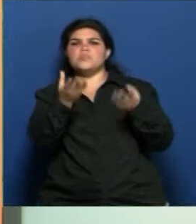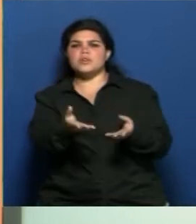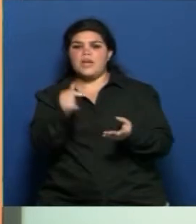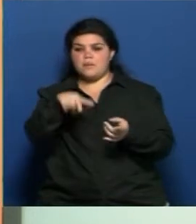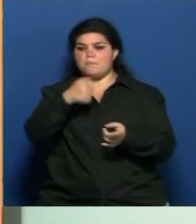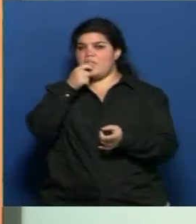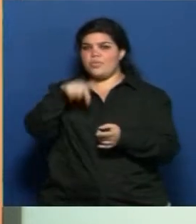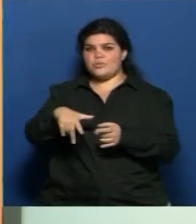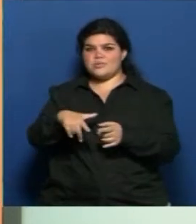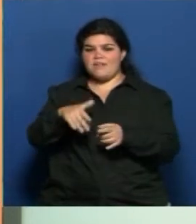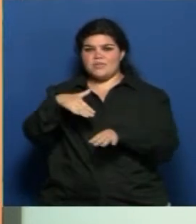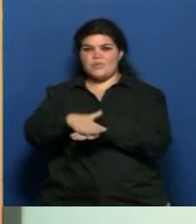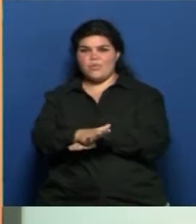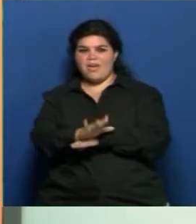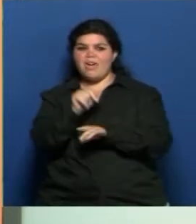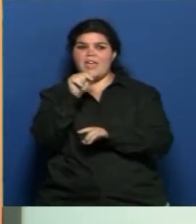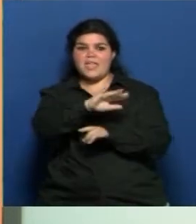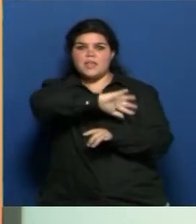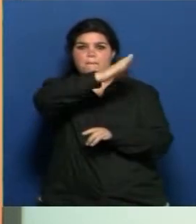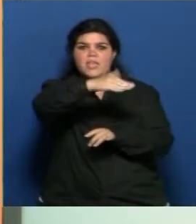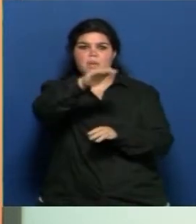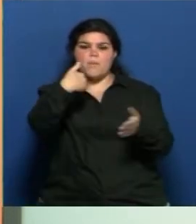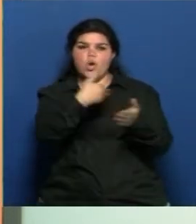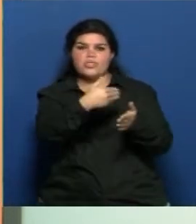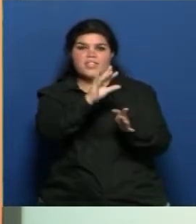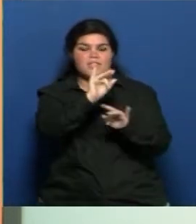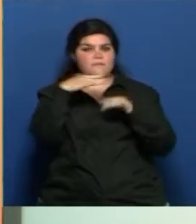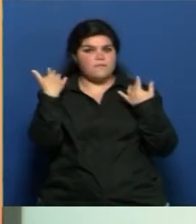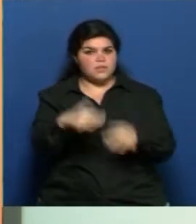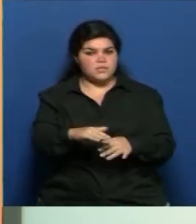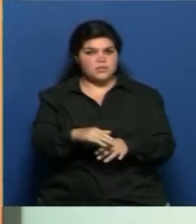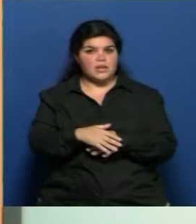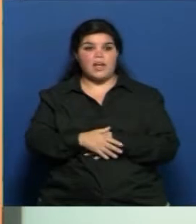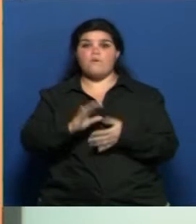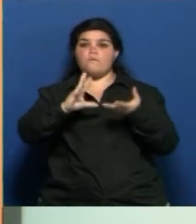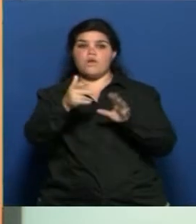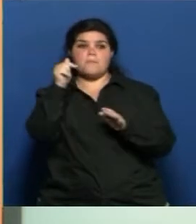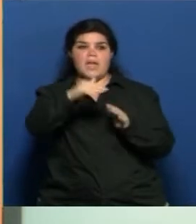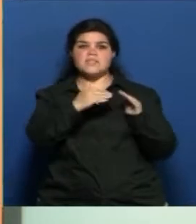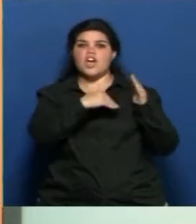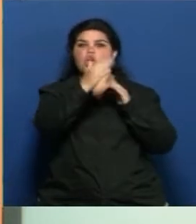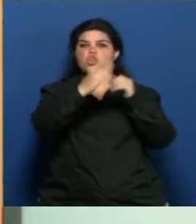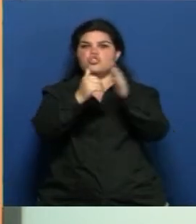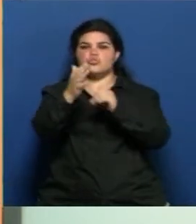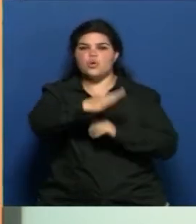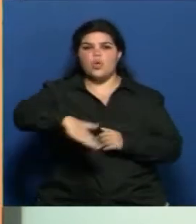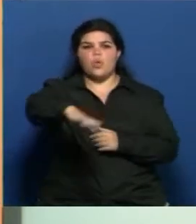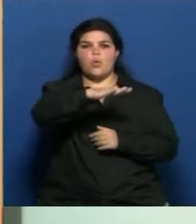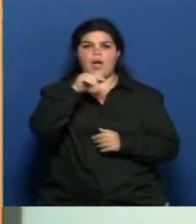ciudad de Mendoza. Claro. Entonces, de esa manera se ha producido ocupación en áreas donde no